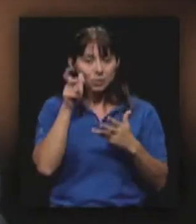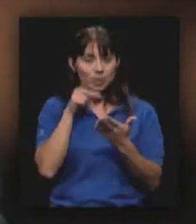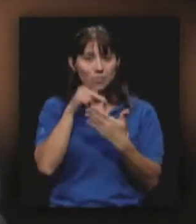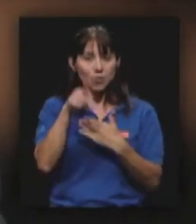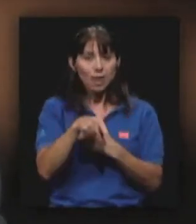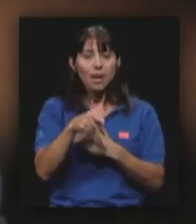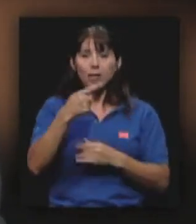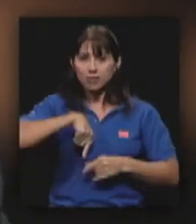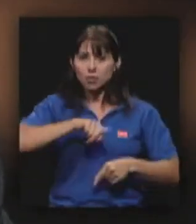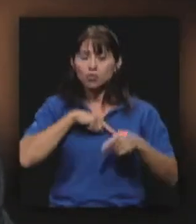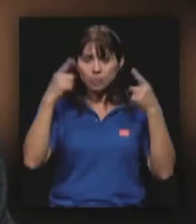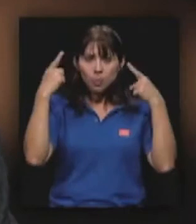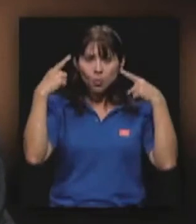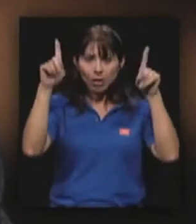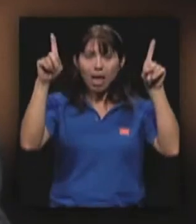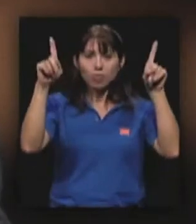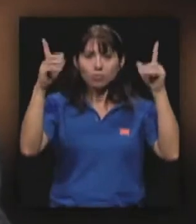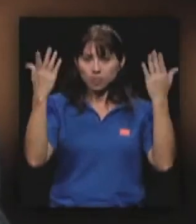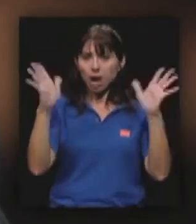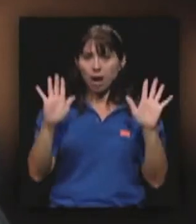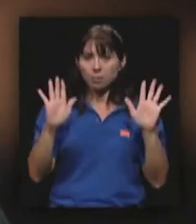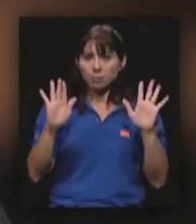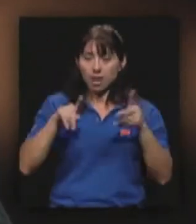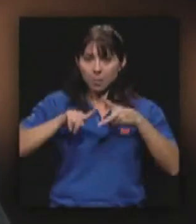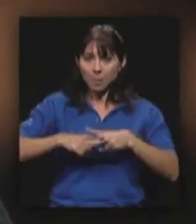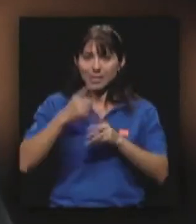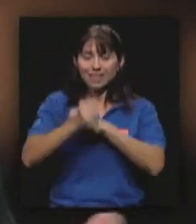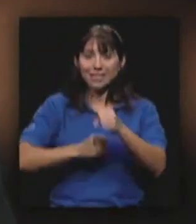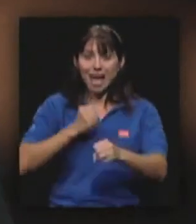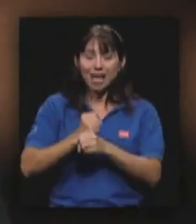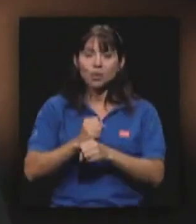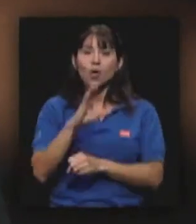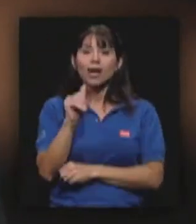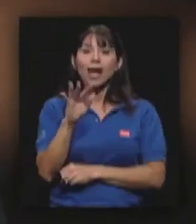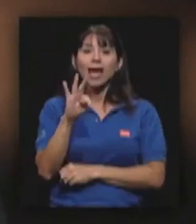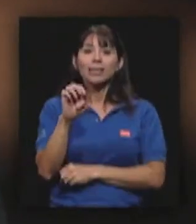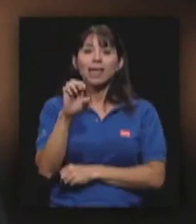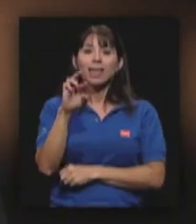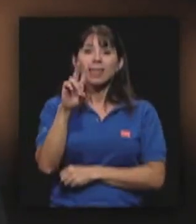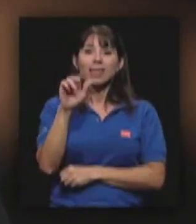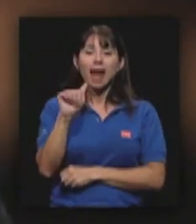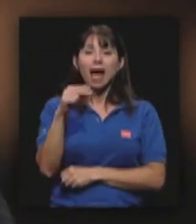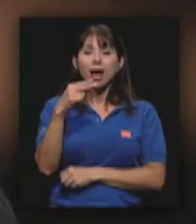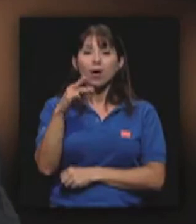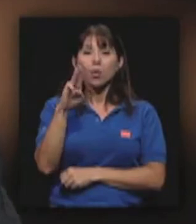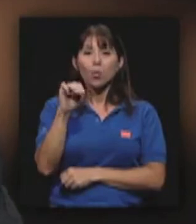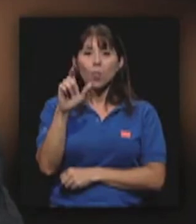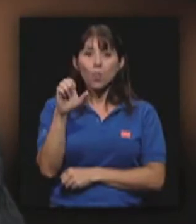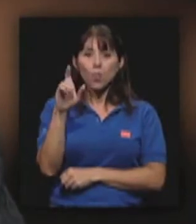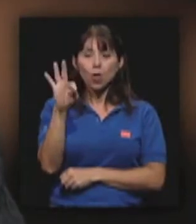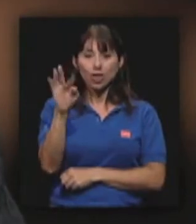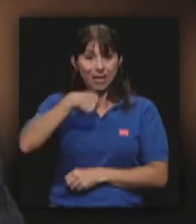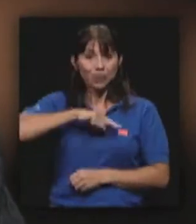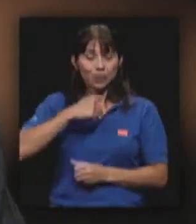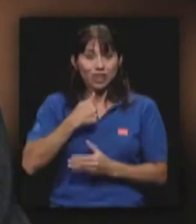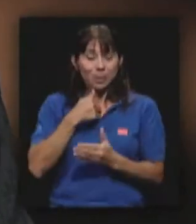que hemos logrado, y eso va a empezar este año, que a la cátedra Humboldt que ya hemos tenido nosotros dentro de la Vicerrectoría